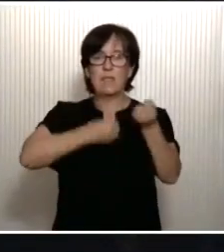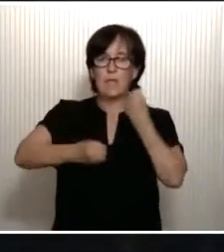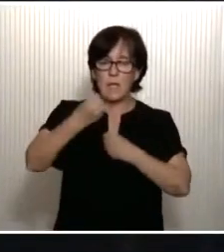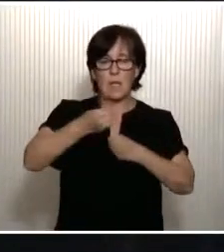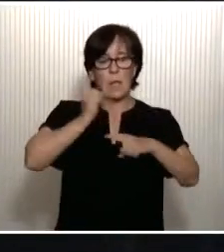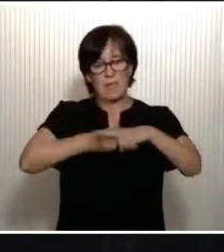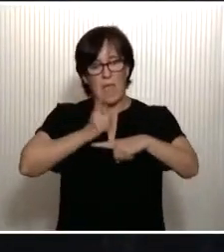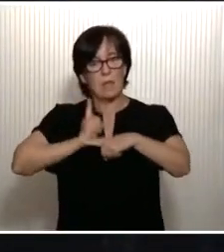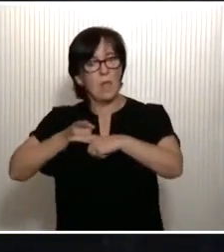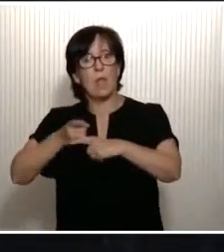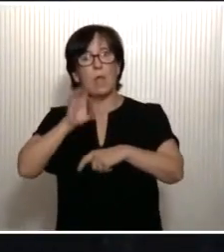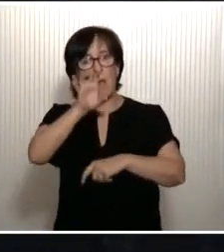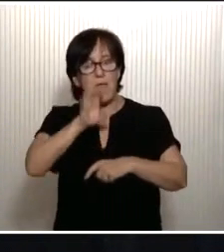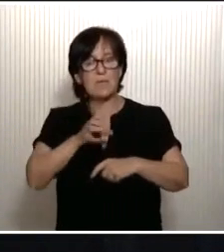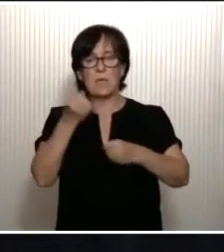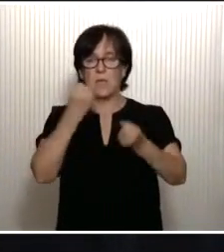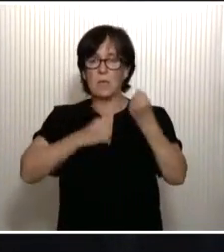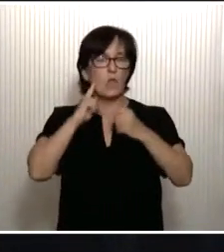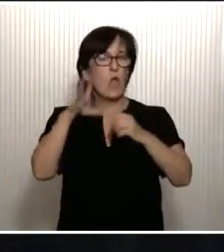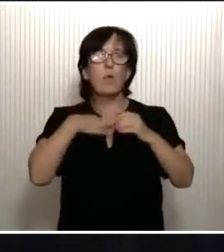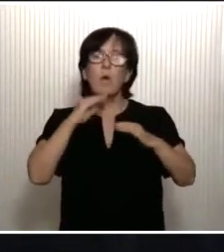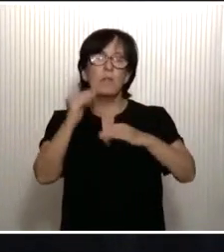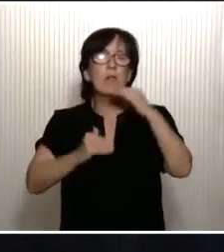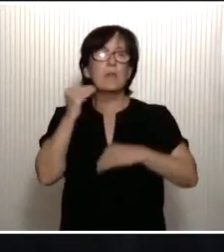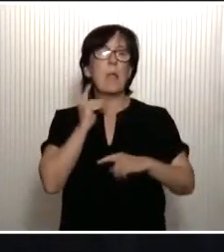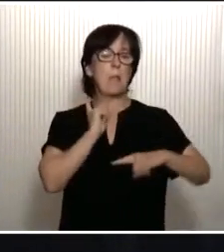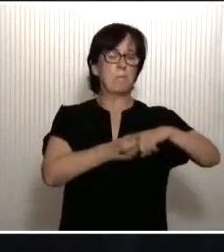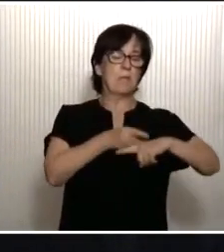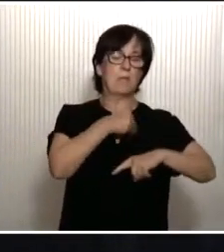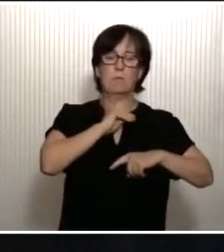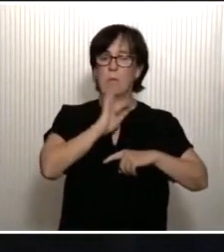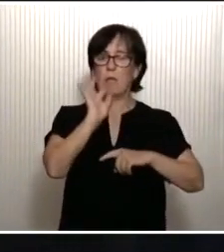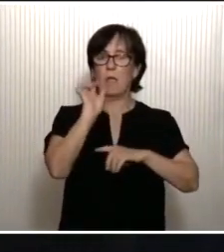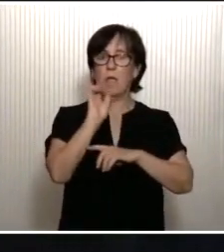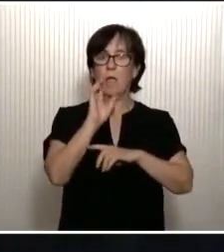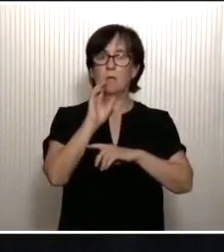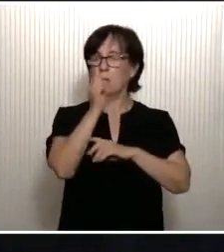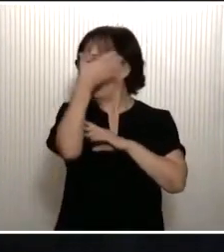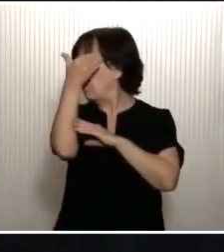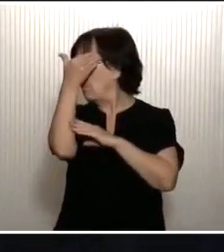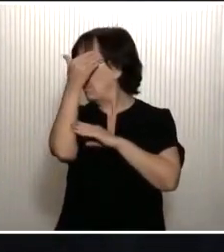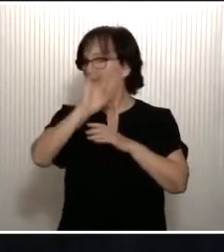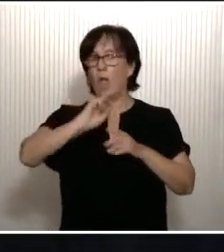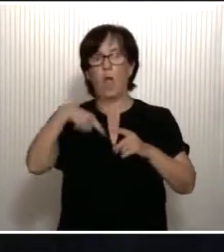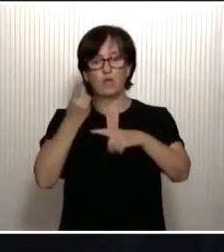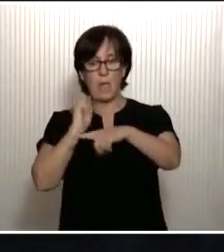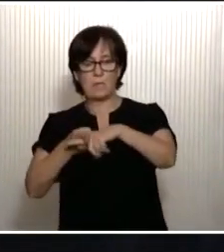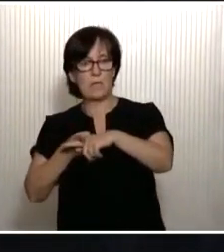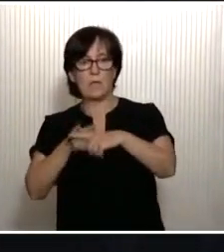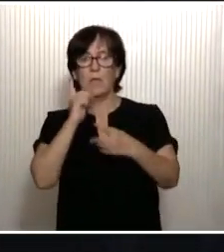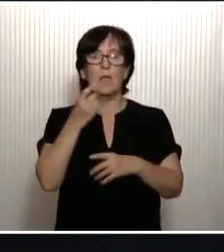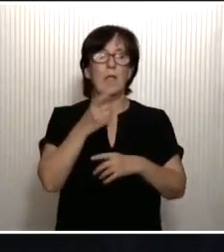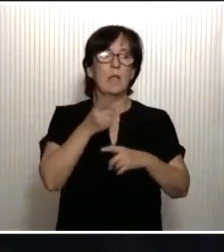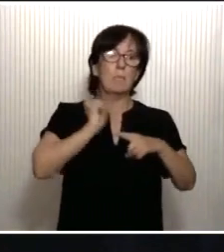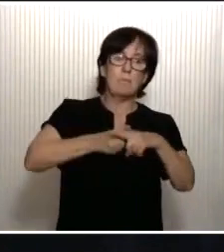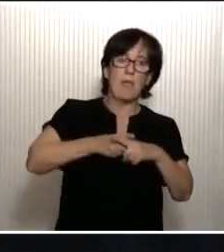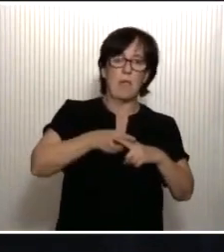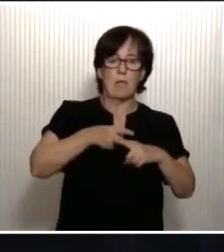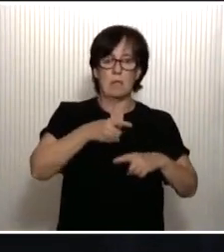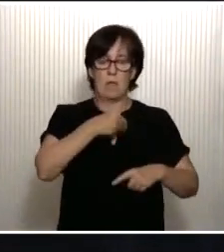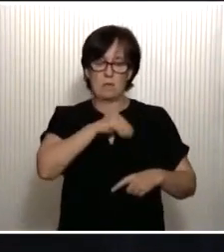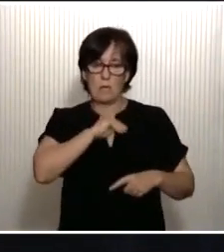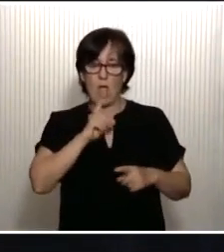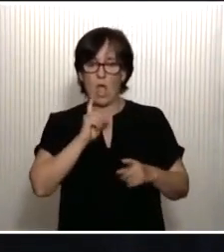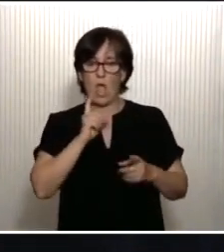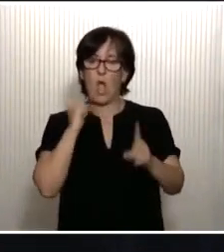parte del país. No puede superarlo media España dando la espalda a la otra media. Menos todavía media España contra la otra media.